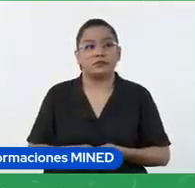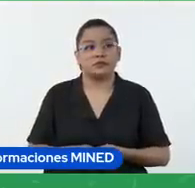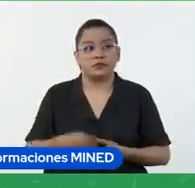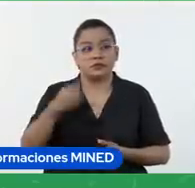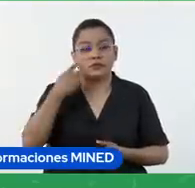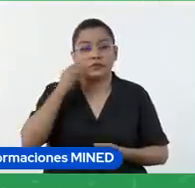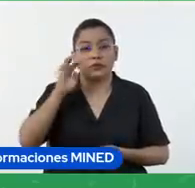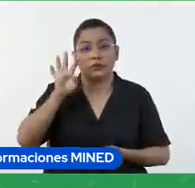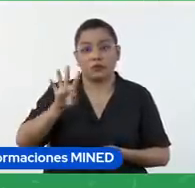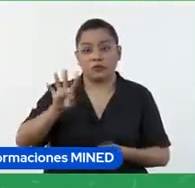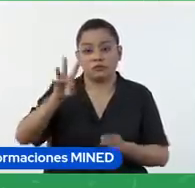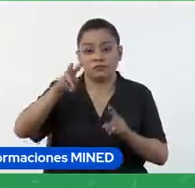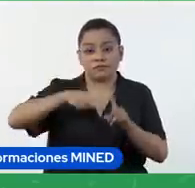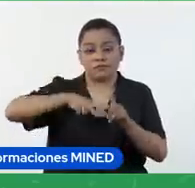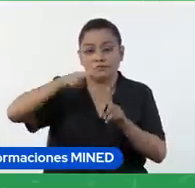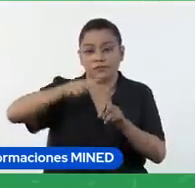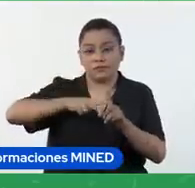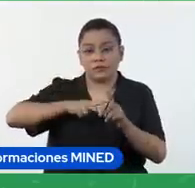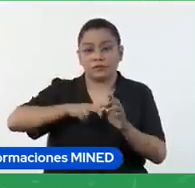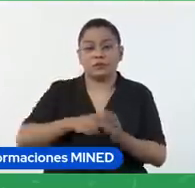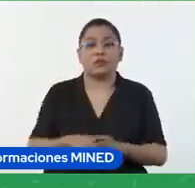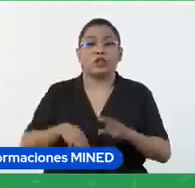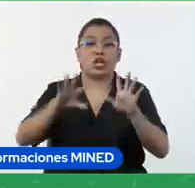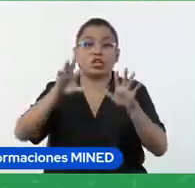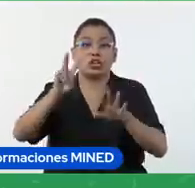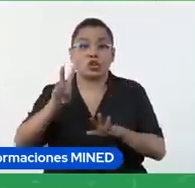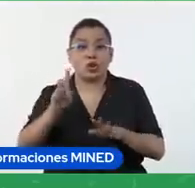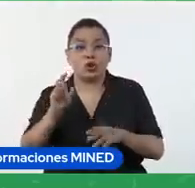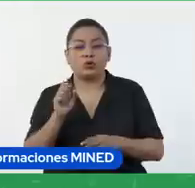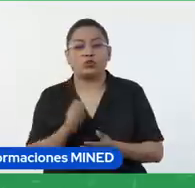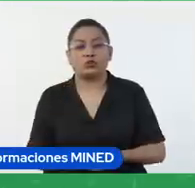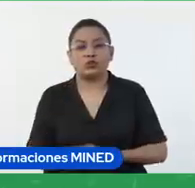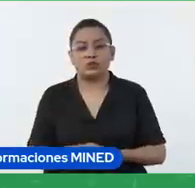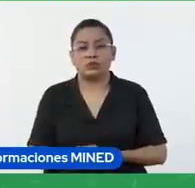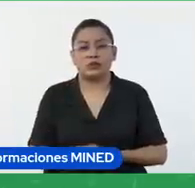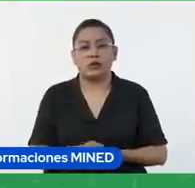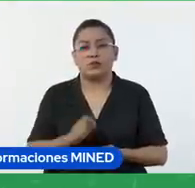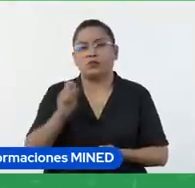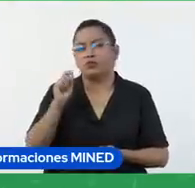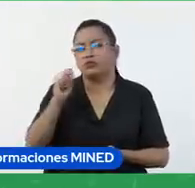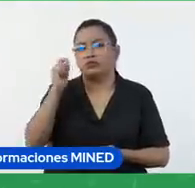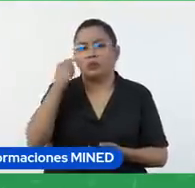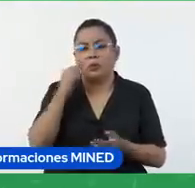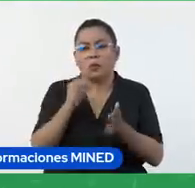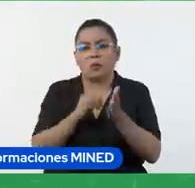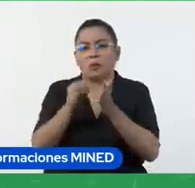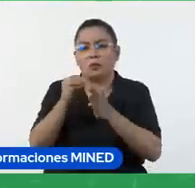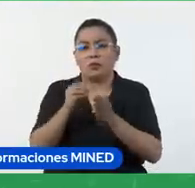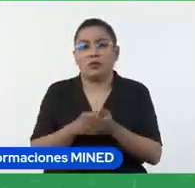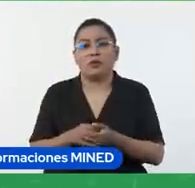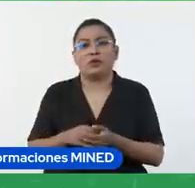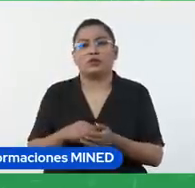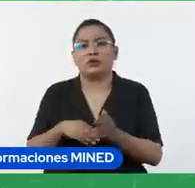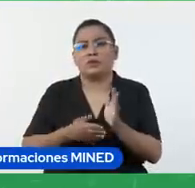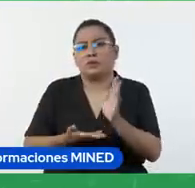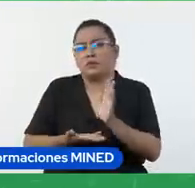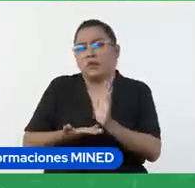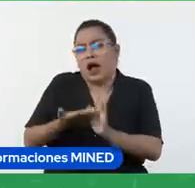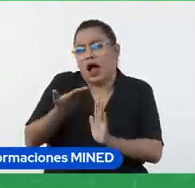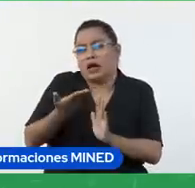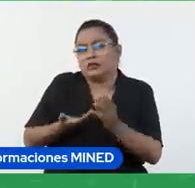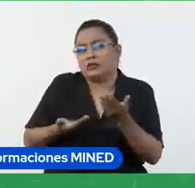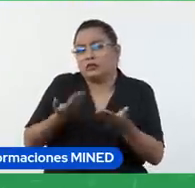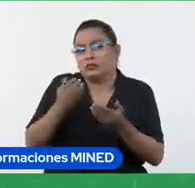criterios y doce puntos. Ya, aquí se podrían trabajar muchos más criterios, un puntaje más elevado también.